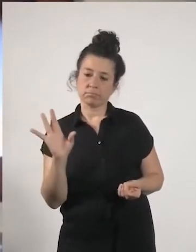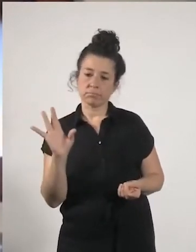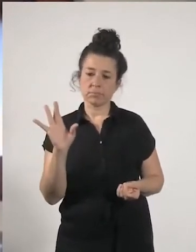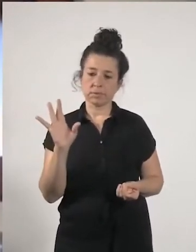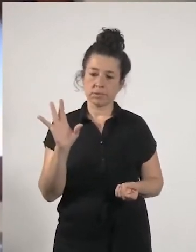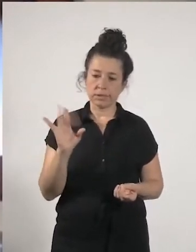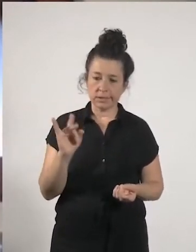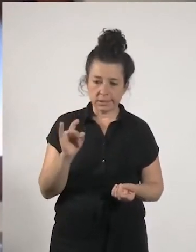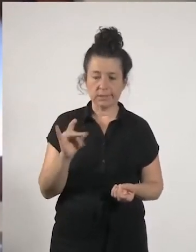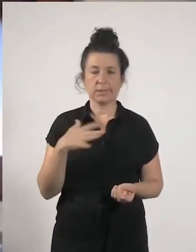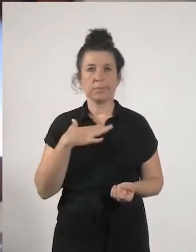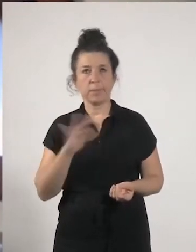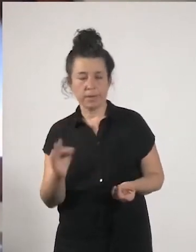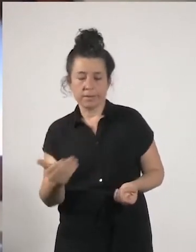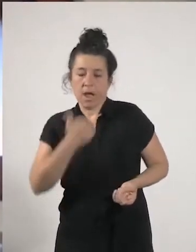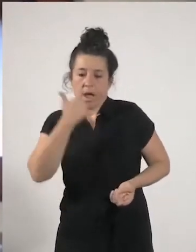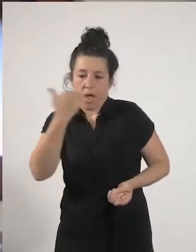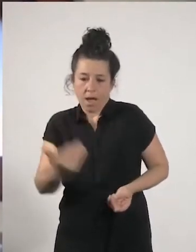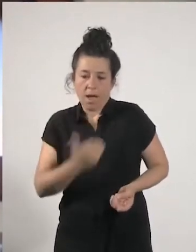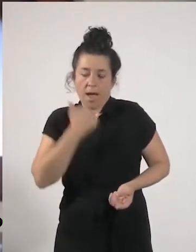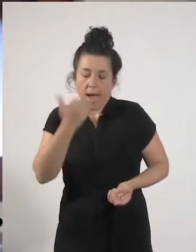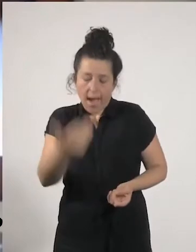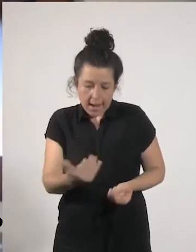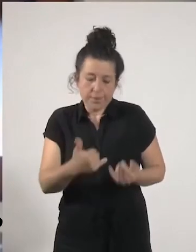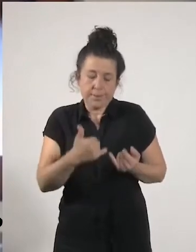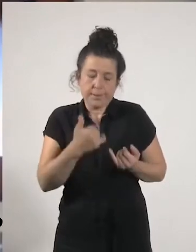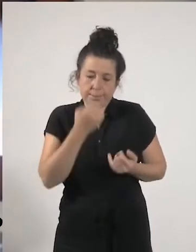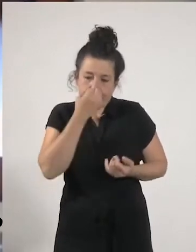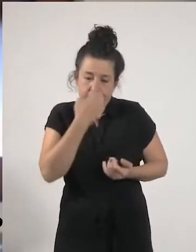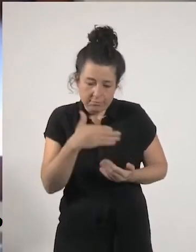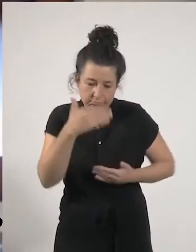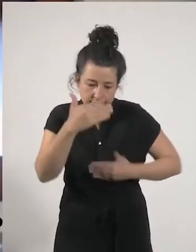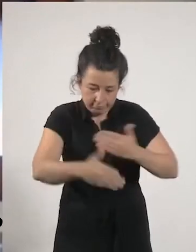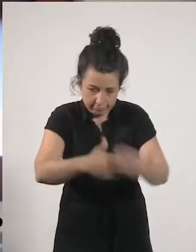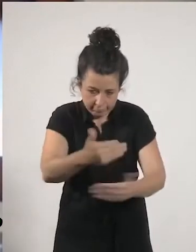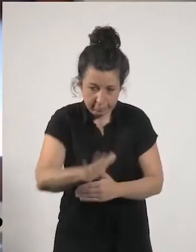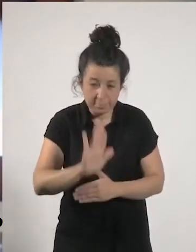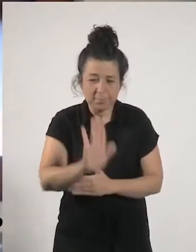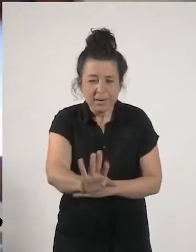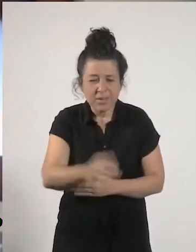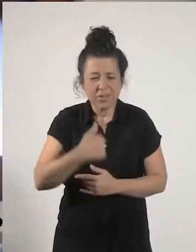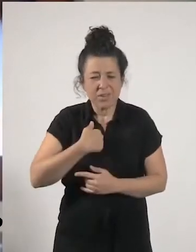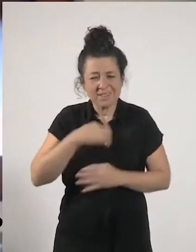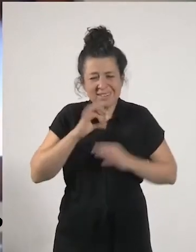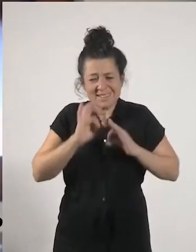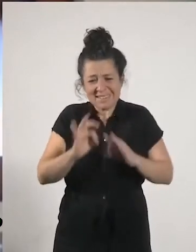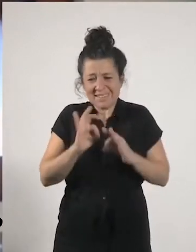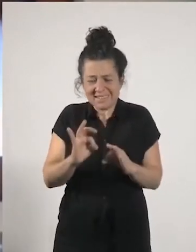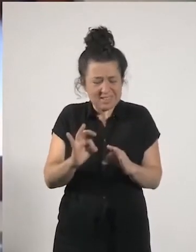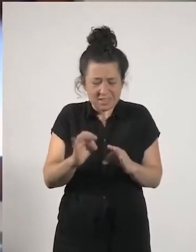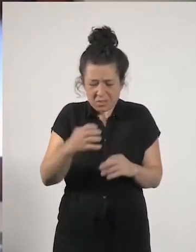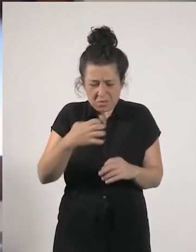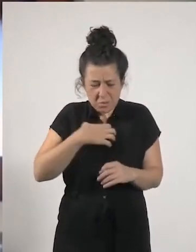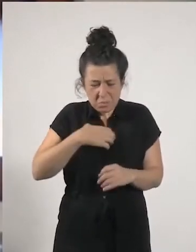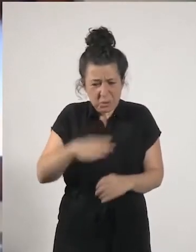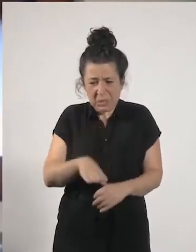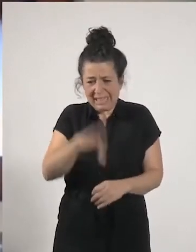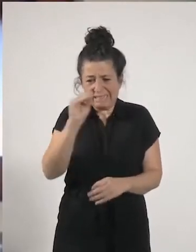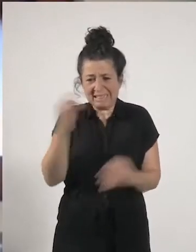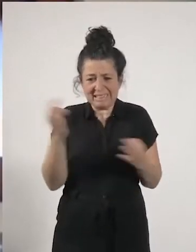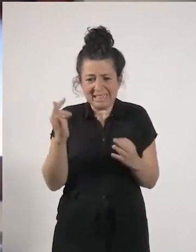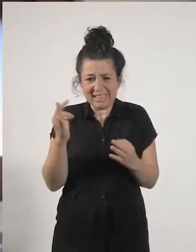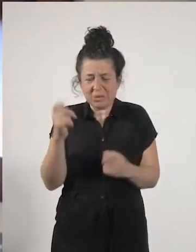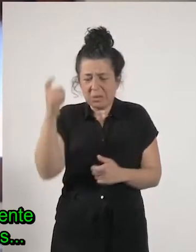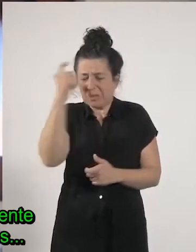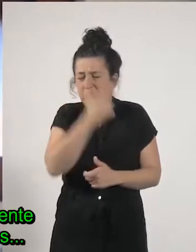desde luego algo es algo y va en la buena dirección pero sobre todo yo lo que critico lo que no me puedo explicar es por qué se ha tardado